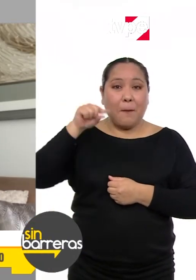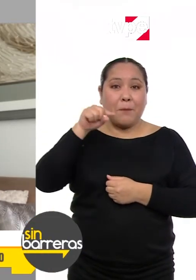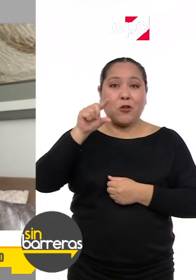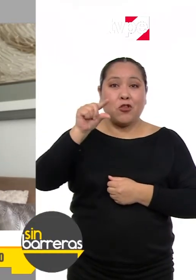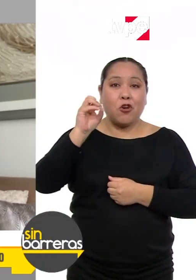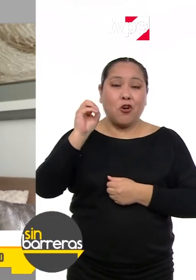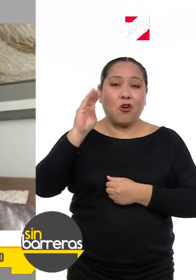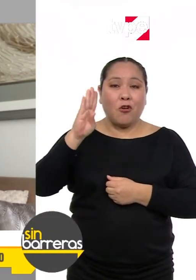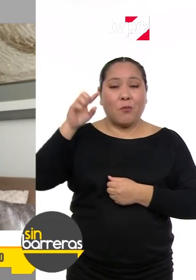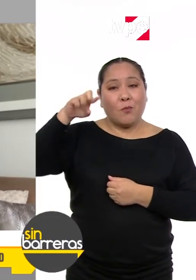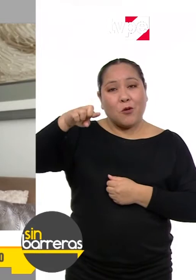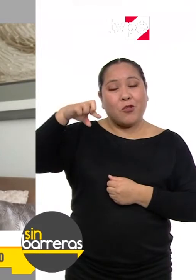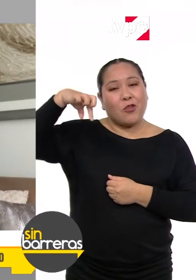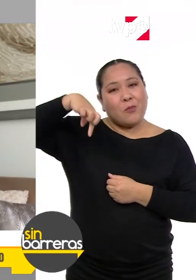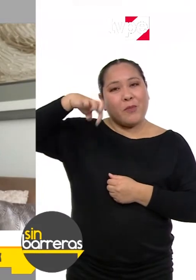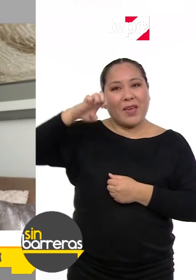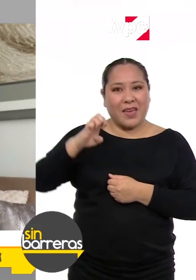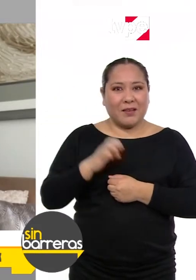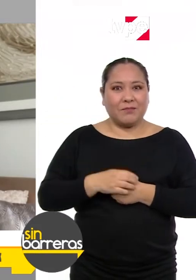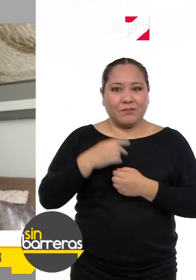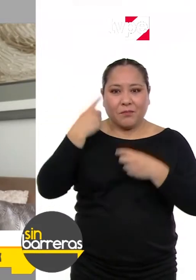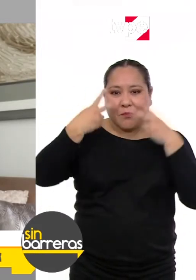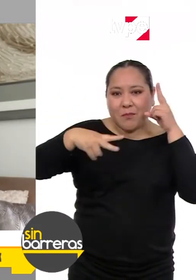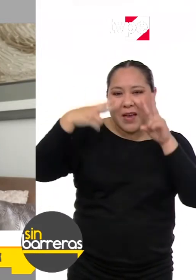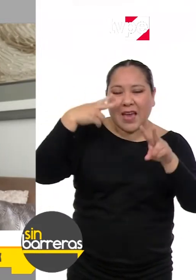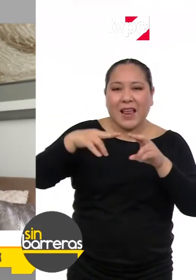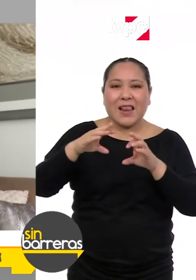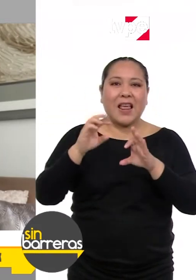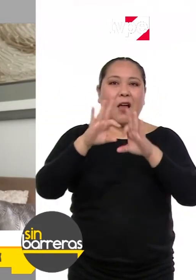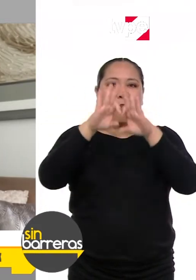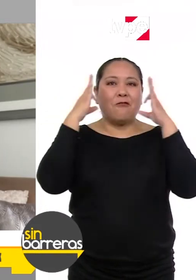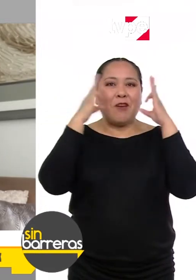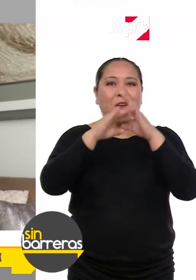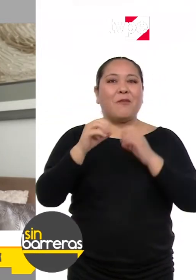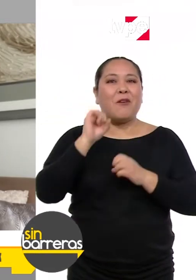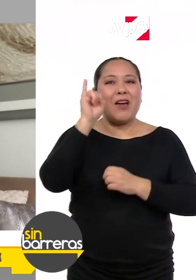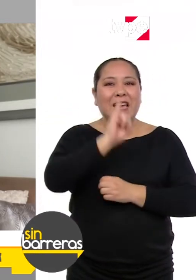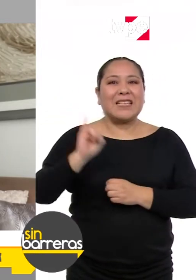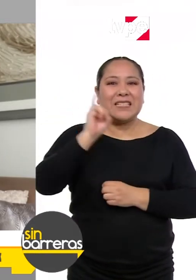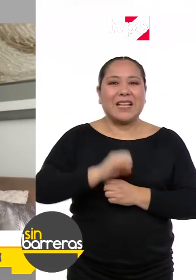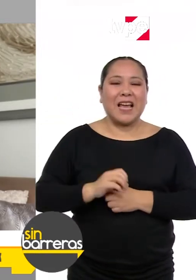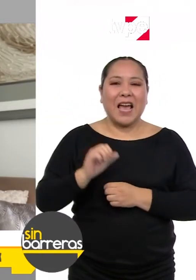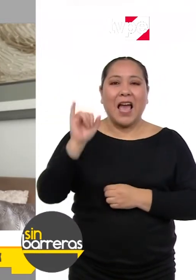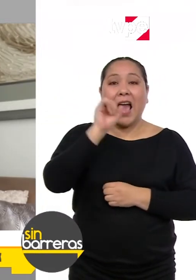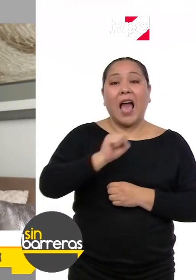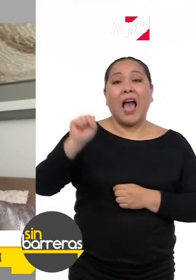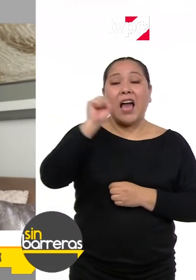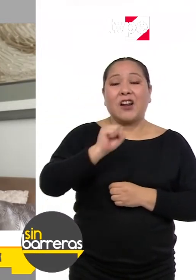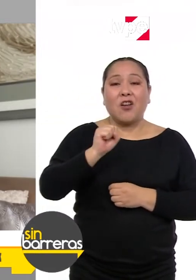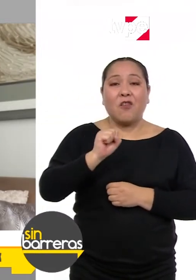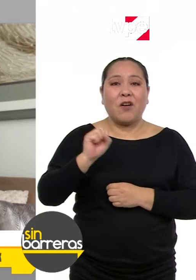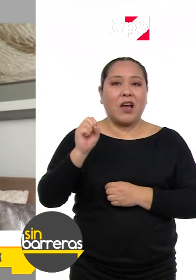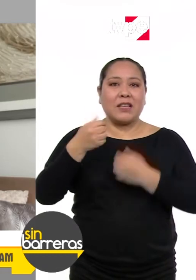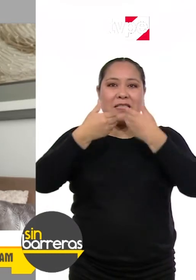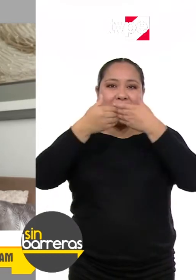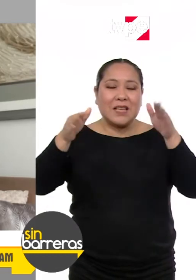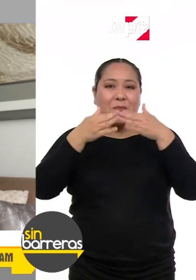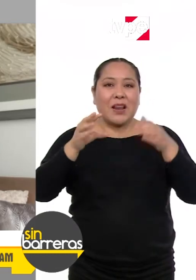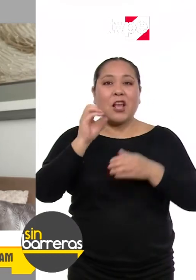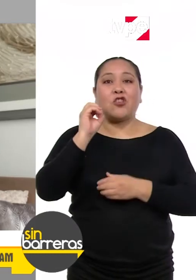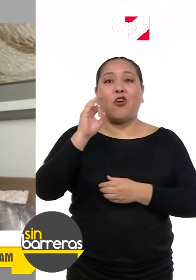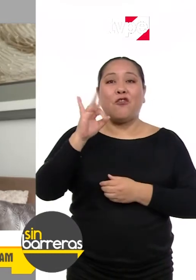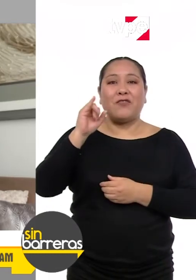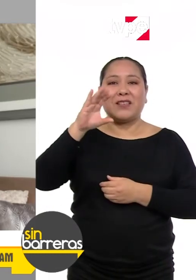.gov.pe Visiten nuestra página de Facebook e Instagram. Arroba Sin Barreras Oficial.